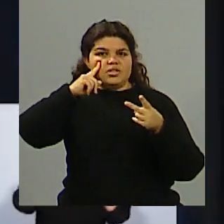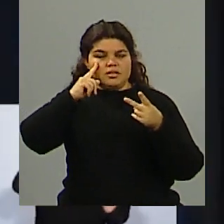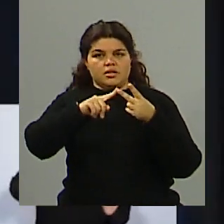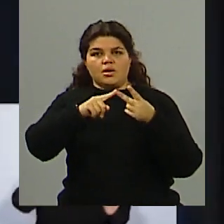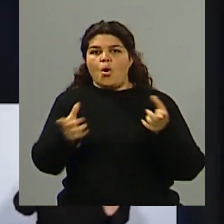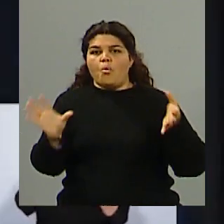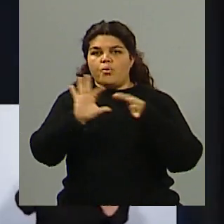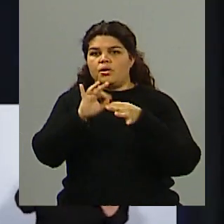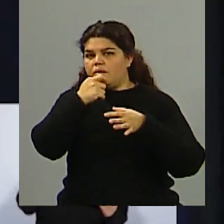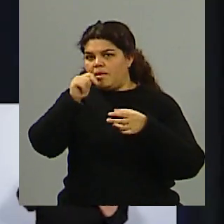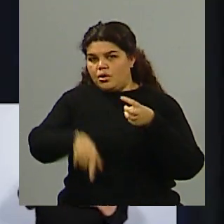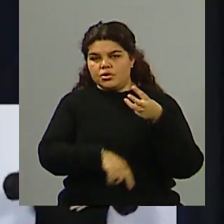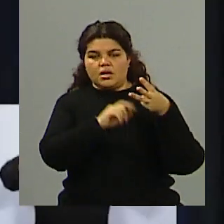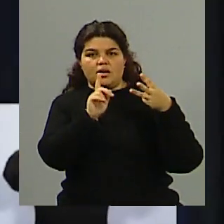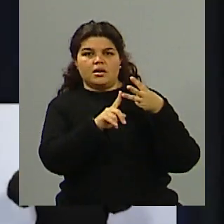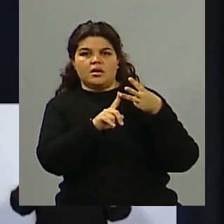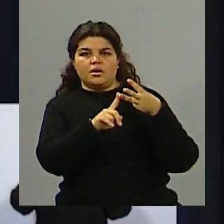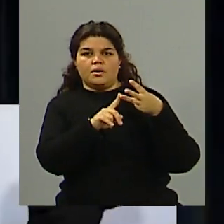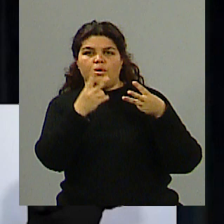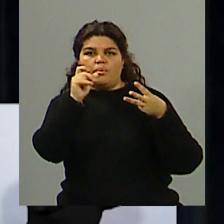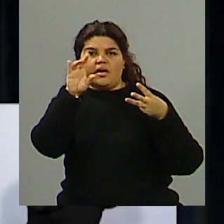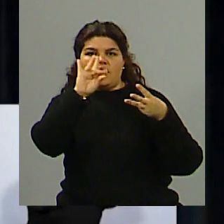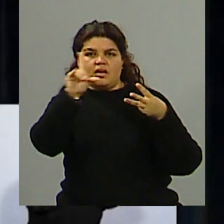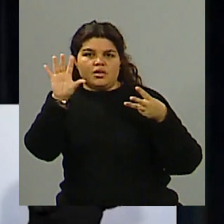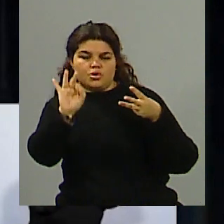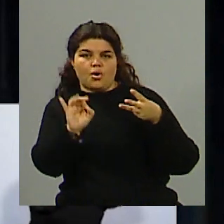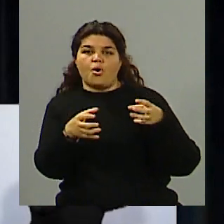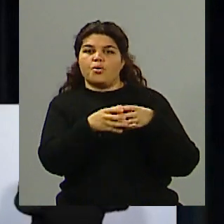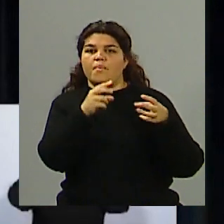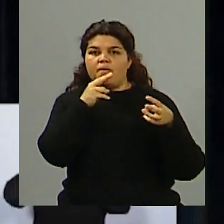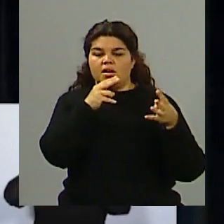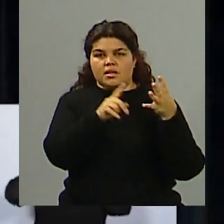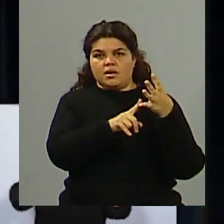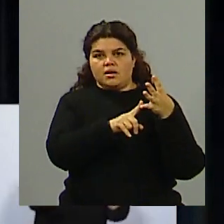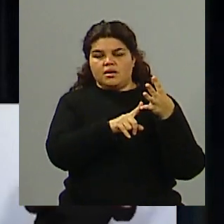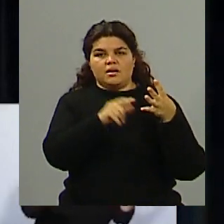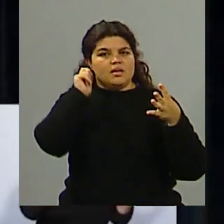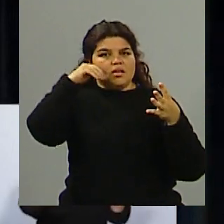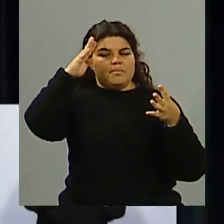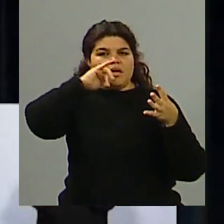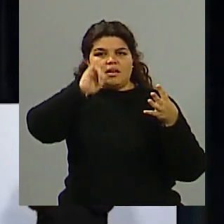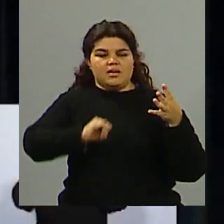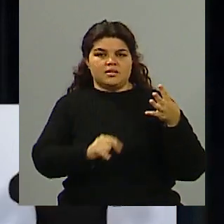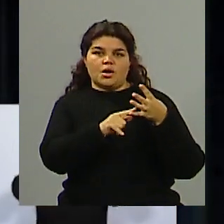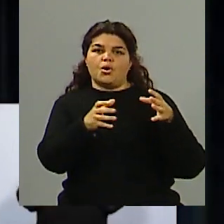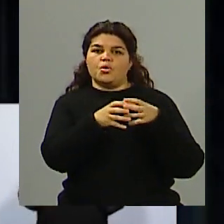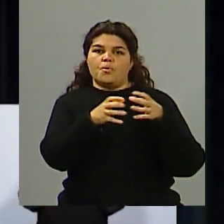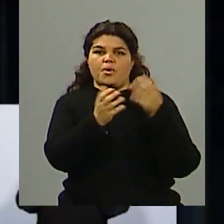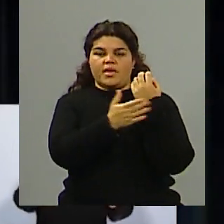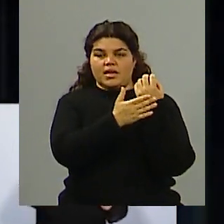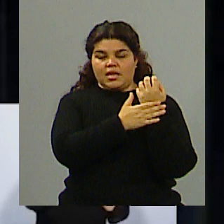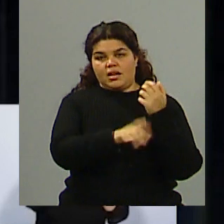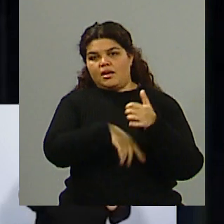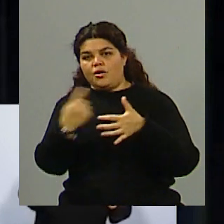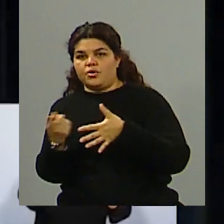Unión Mendocina, a Mario Vadillo por el Partido Verde, a Lautaro Jiménez por el Frente Izquierda de los Trabajadores y a